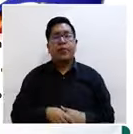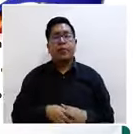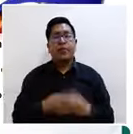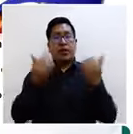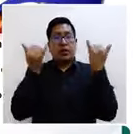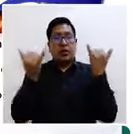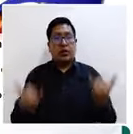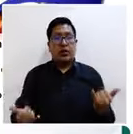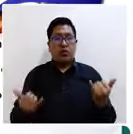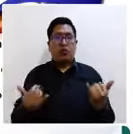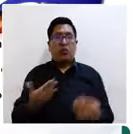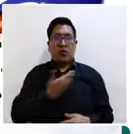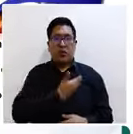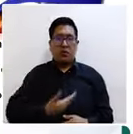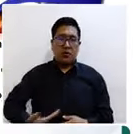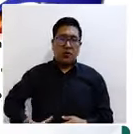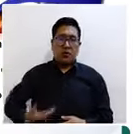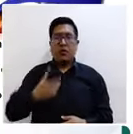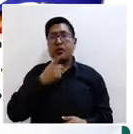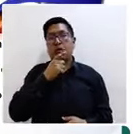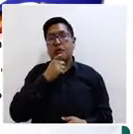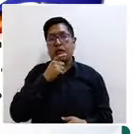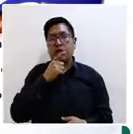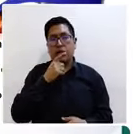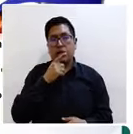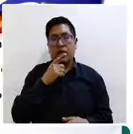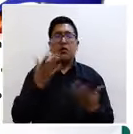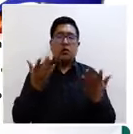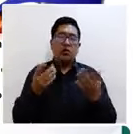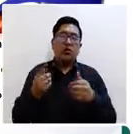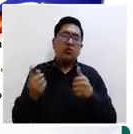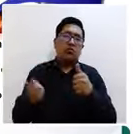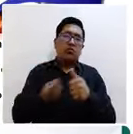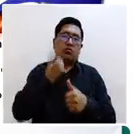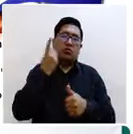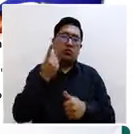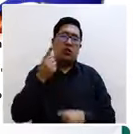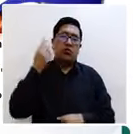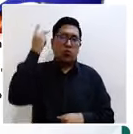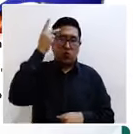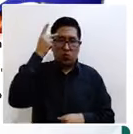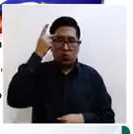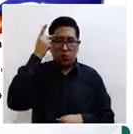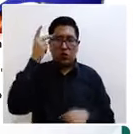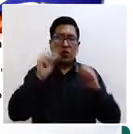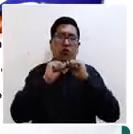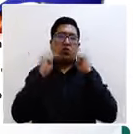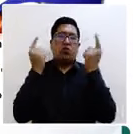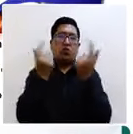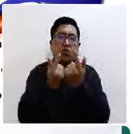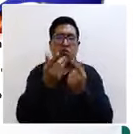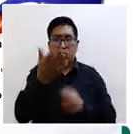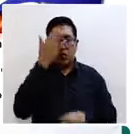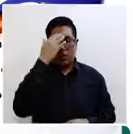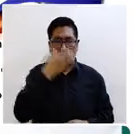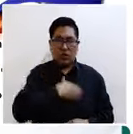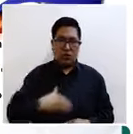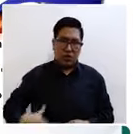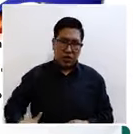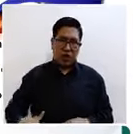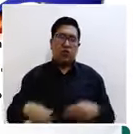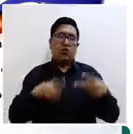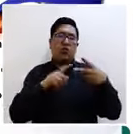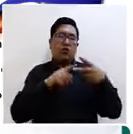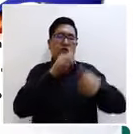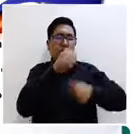presidencia de la mesa la tiene la Instancia Técnica Departamental de Política Social, lo que comúnmente conocemos como CDGS, postreo, que en algún